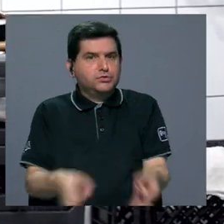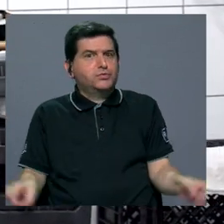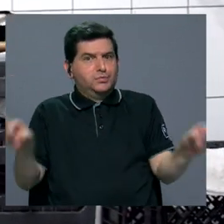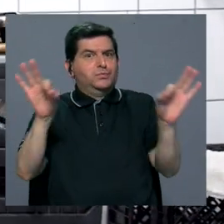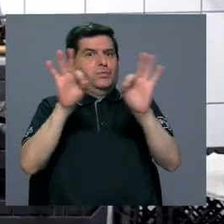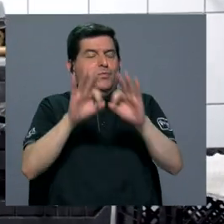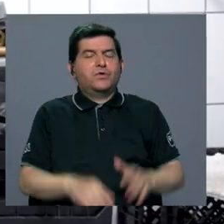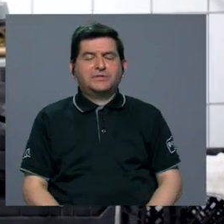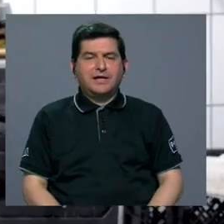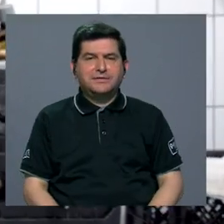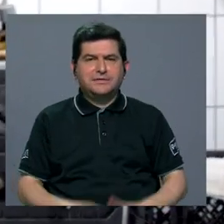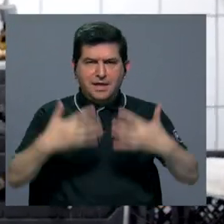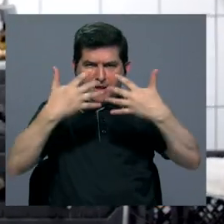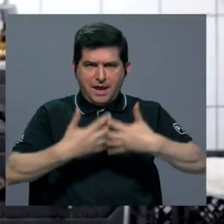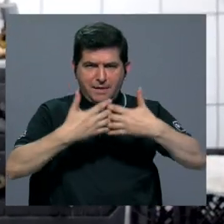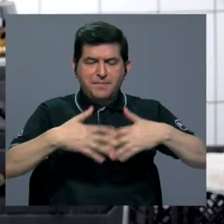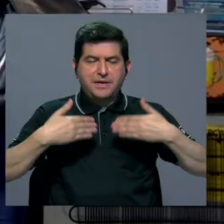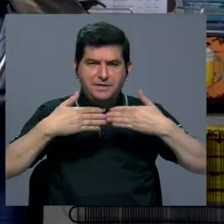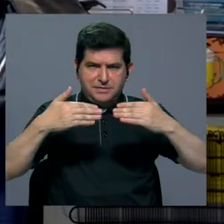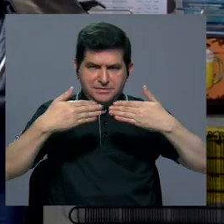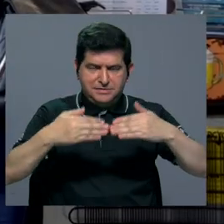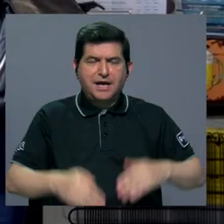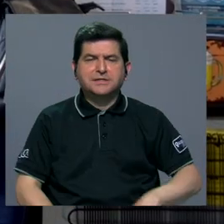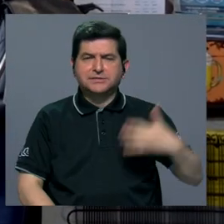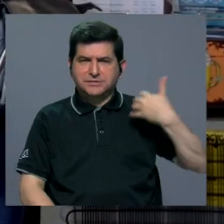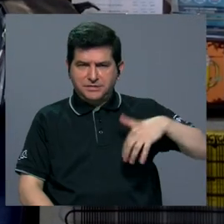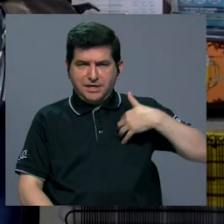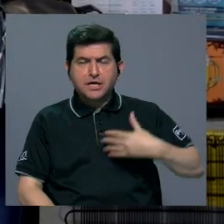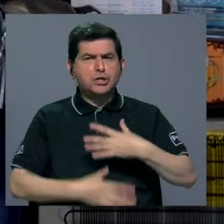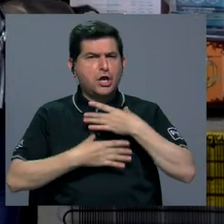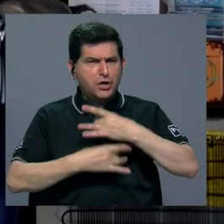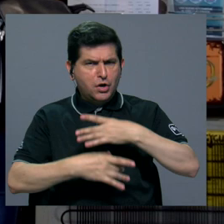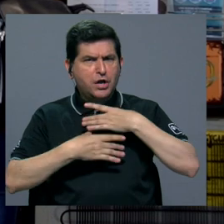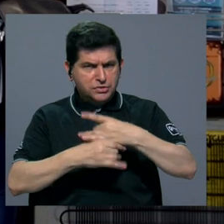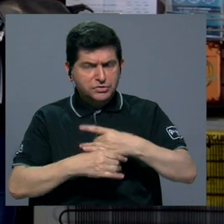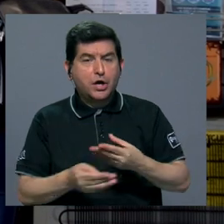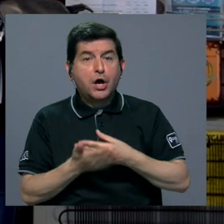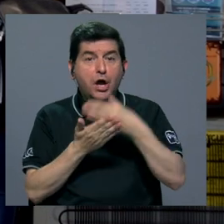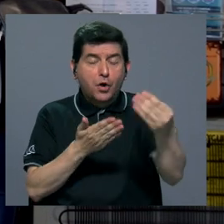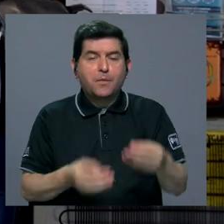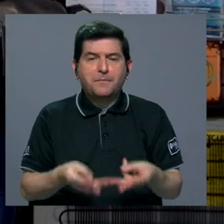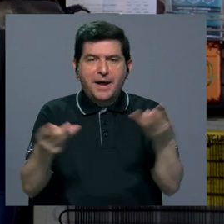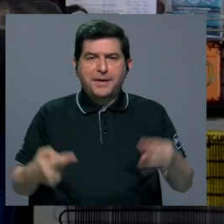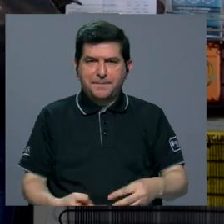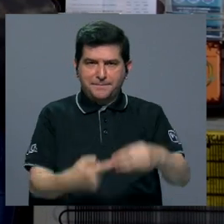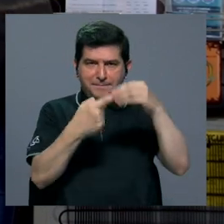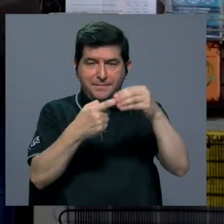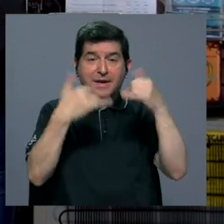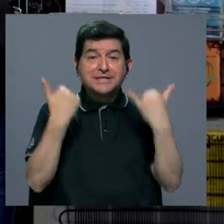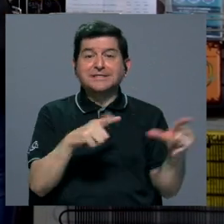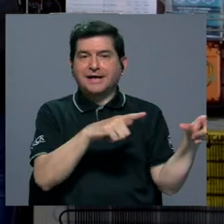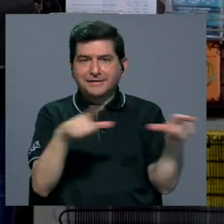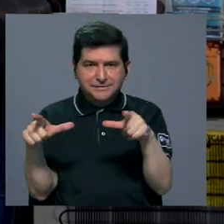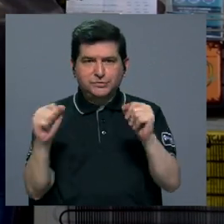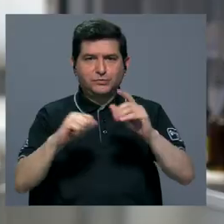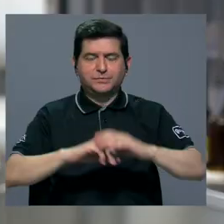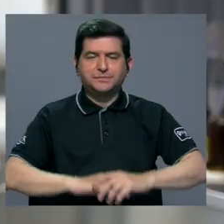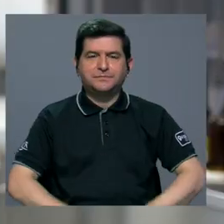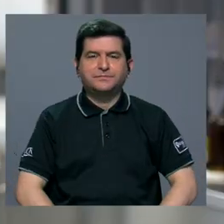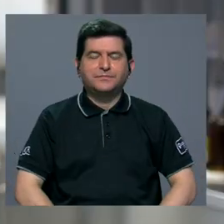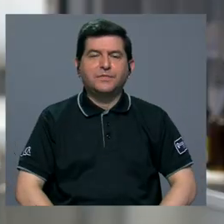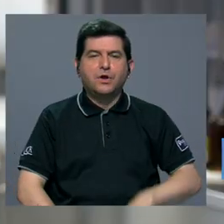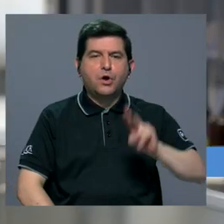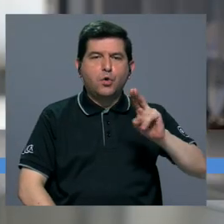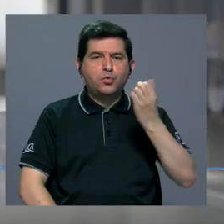ya que hay empresas de Panamá y Argentina interesadas en comprar la materia prima ya malteada. La UCR, la